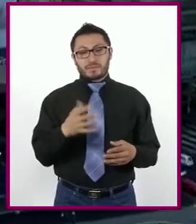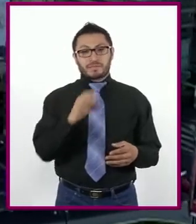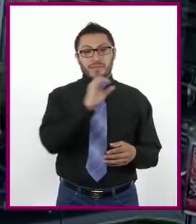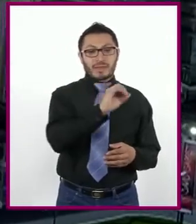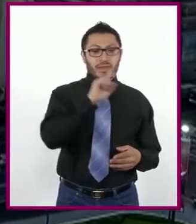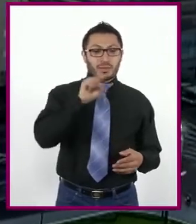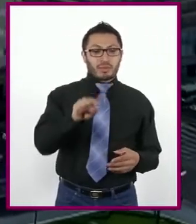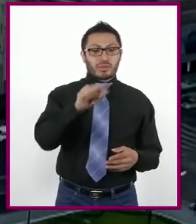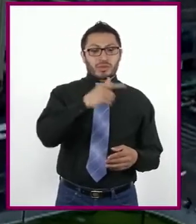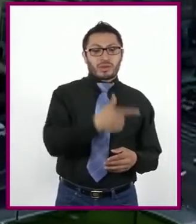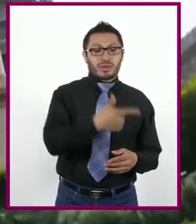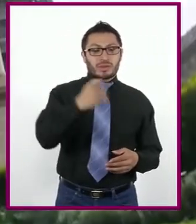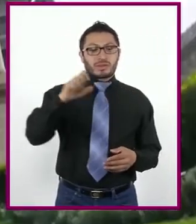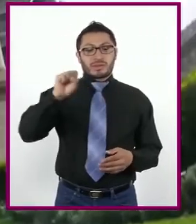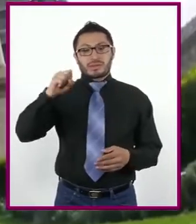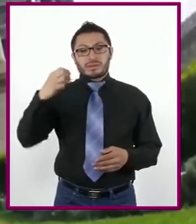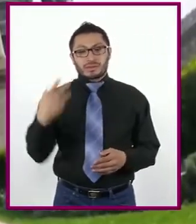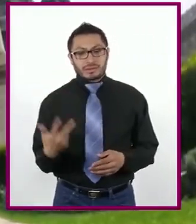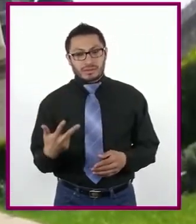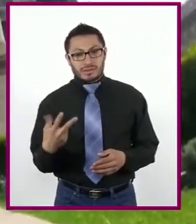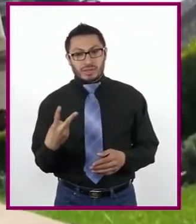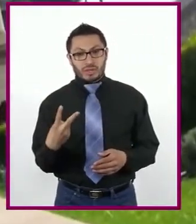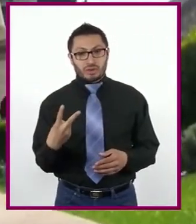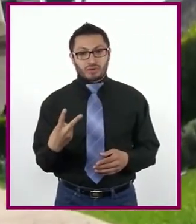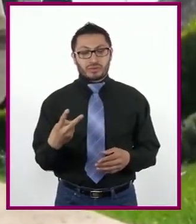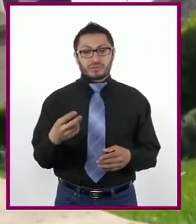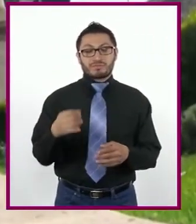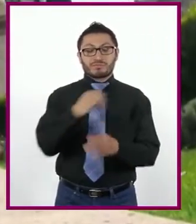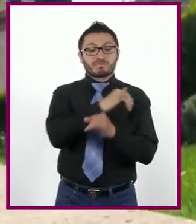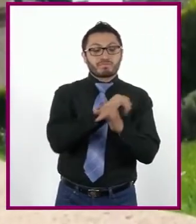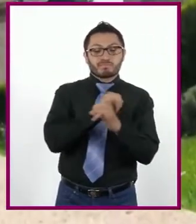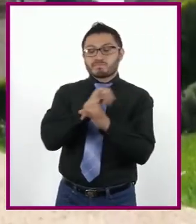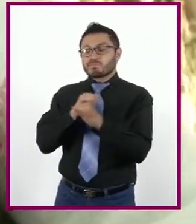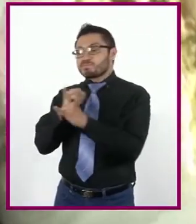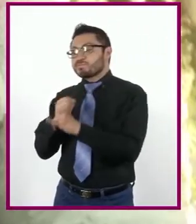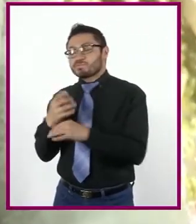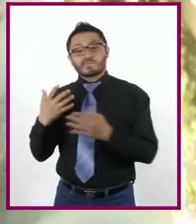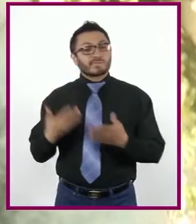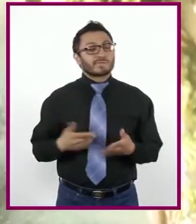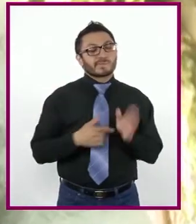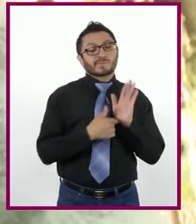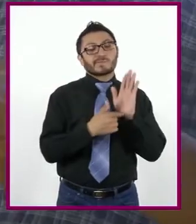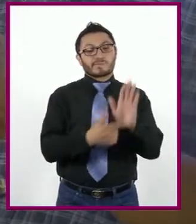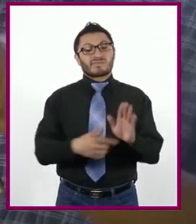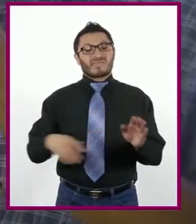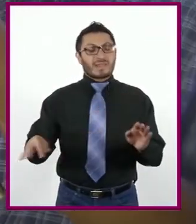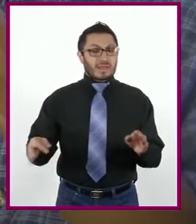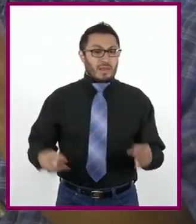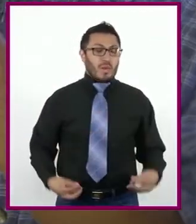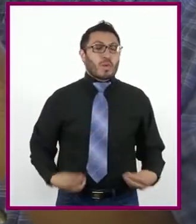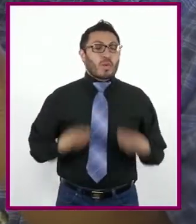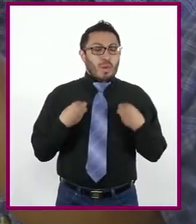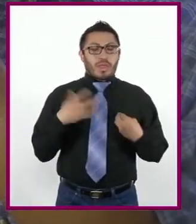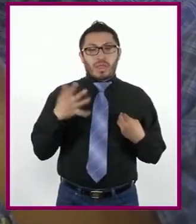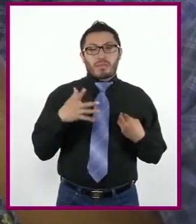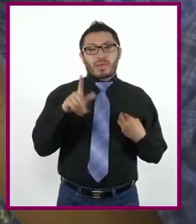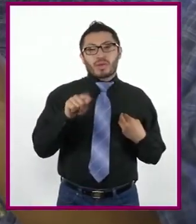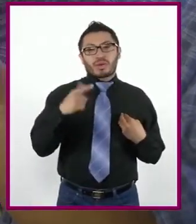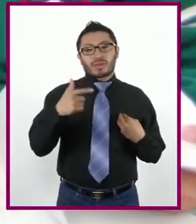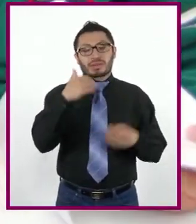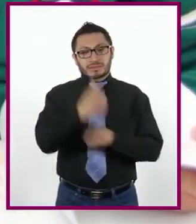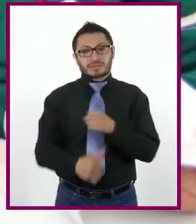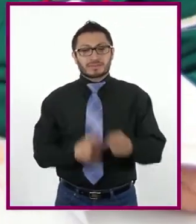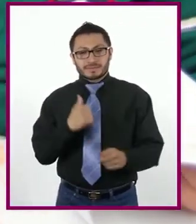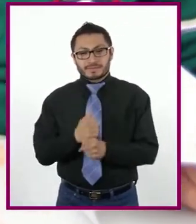.762. Obtenido de los siguientes resultados. Esperanza de vida de 77 años.